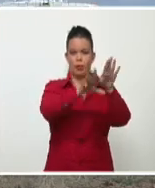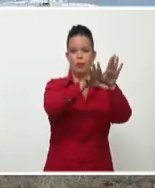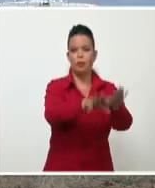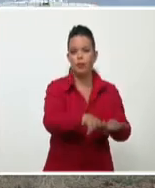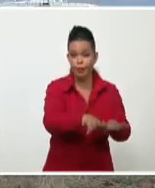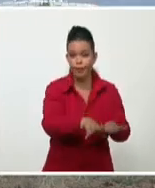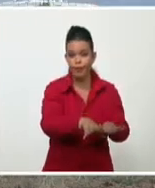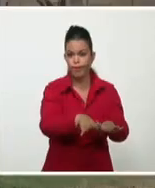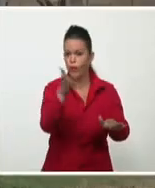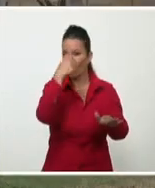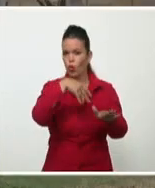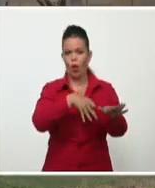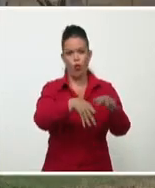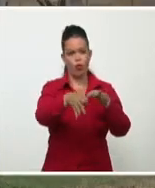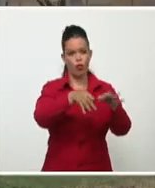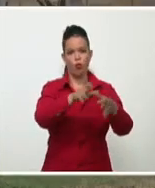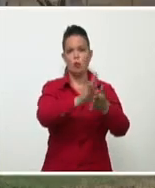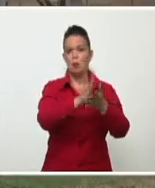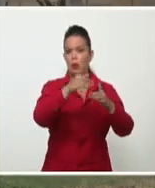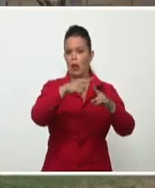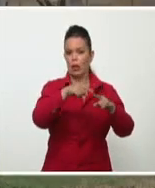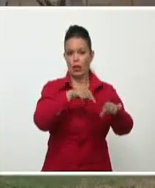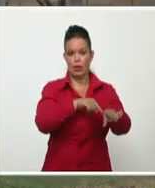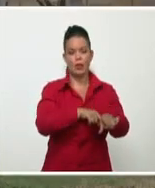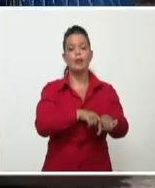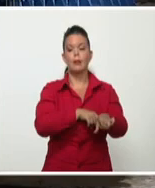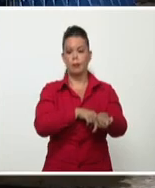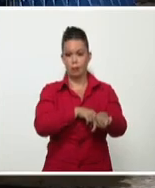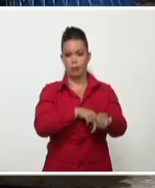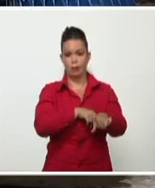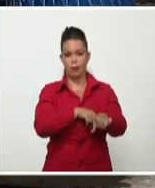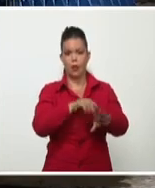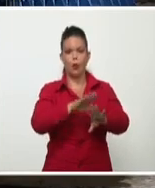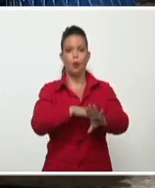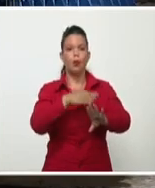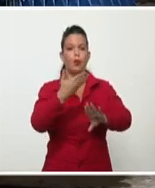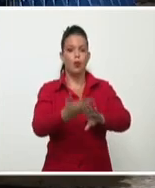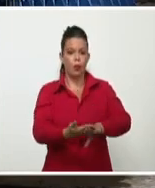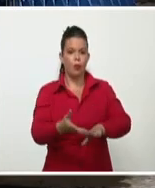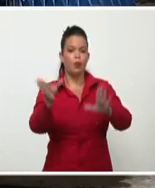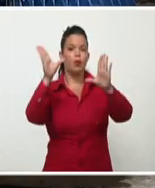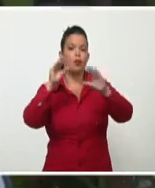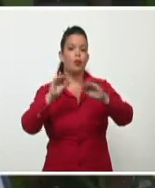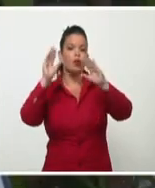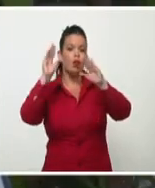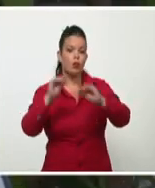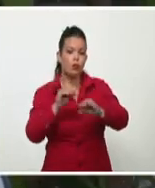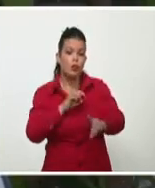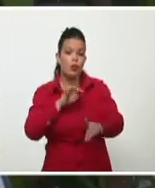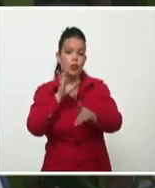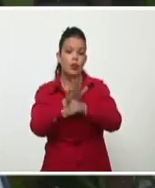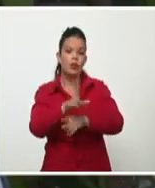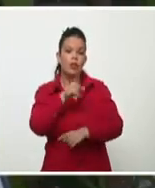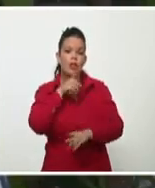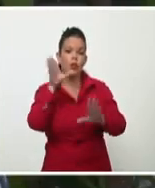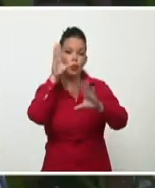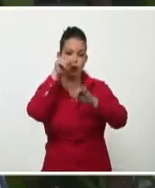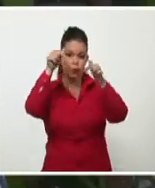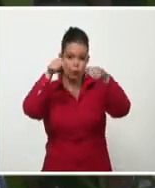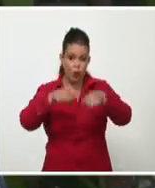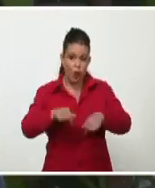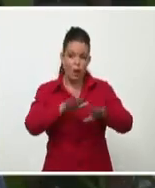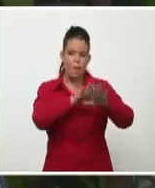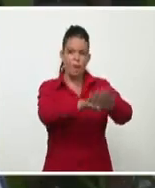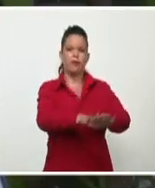Guiteras de Matanzas después del pico eléctrico nocturno de este viernes. El ministro de Energía y